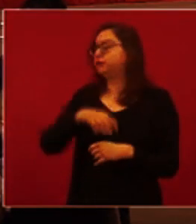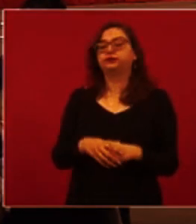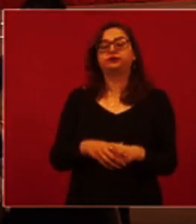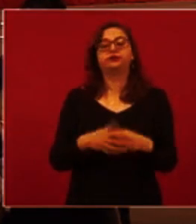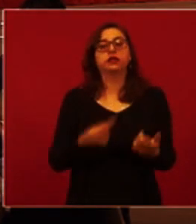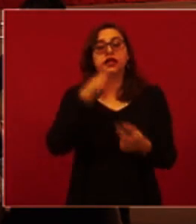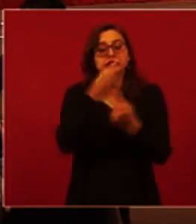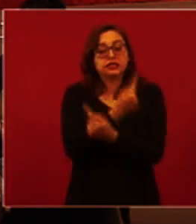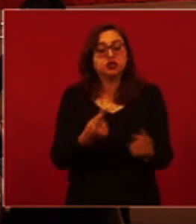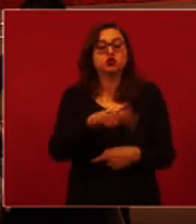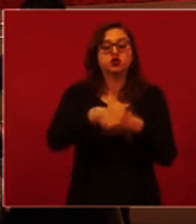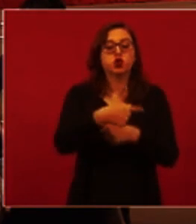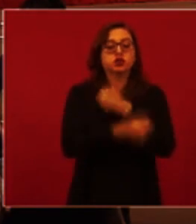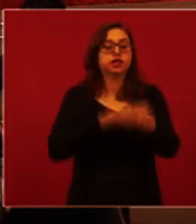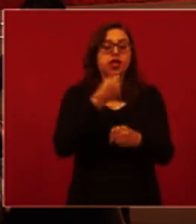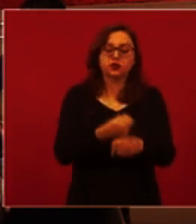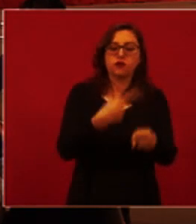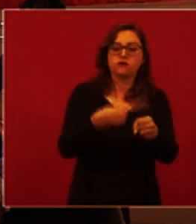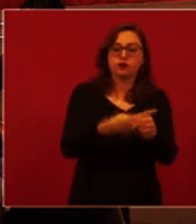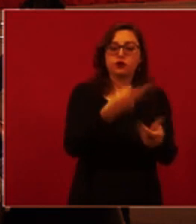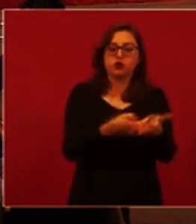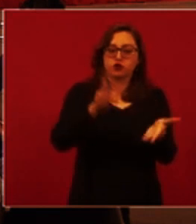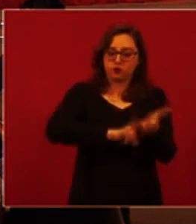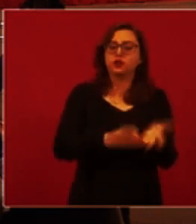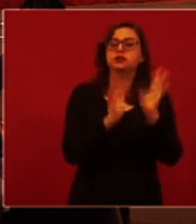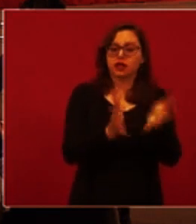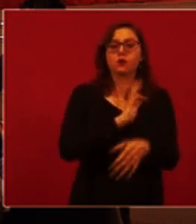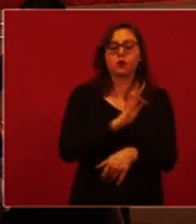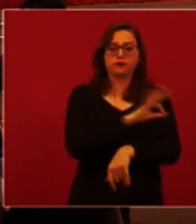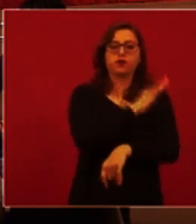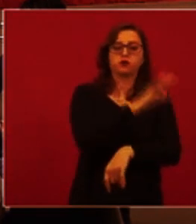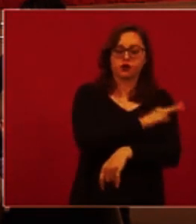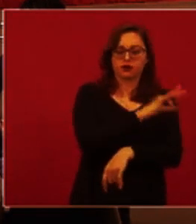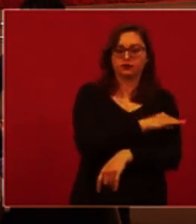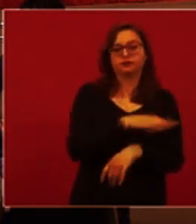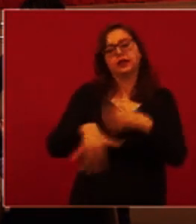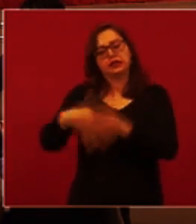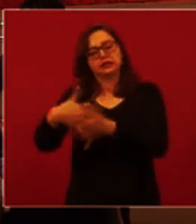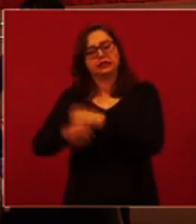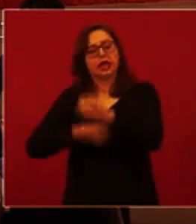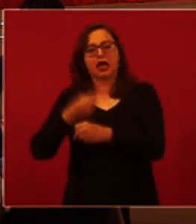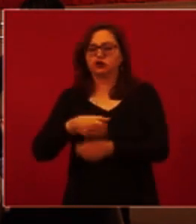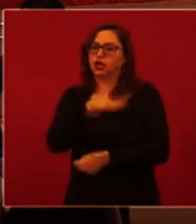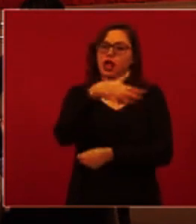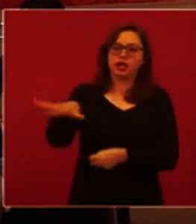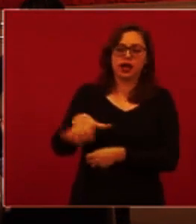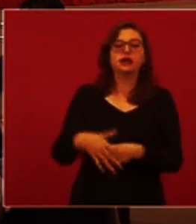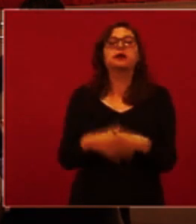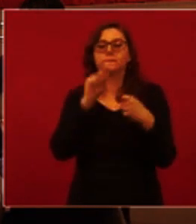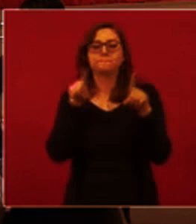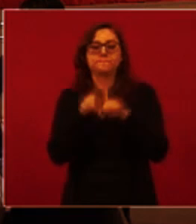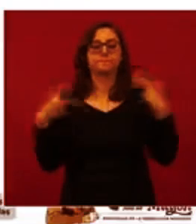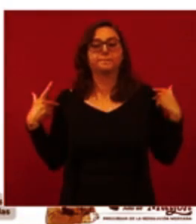15 años cuando no se tiene y también a el personal educativo. La siguiente, en forma acumulativa tenemos ya